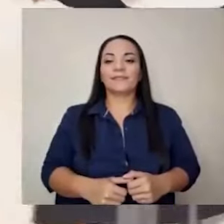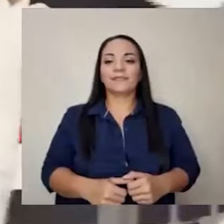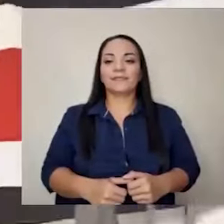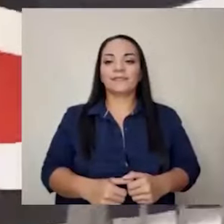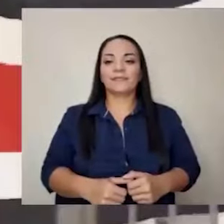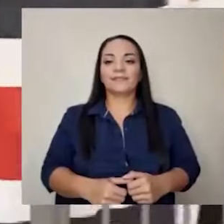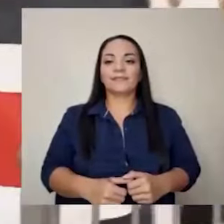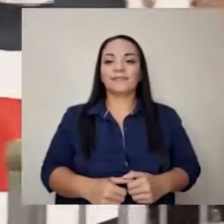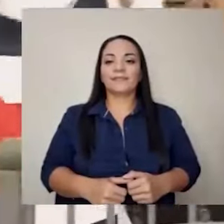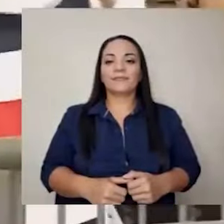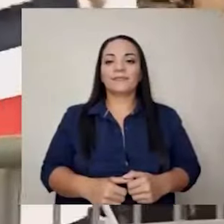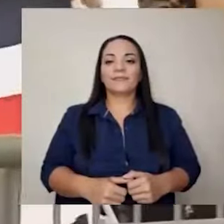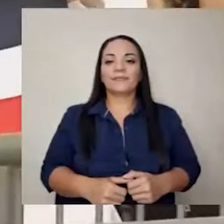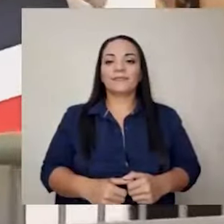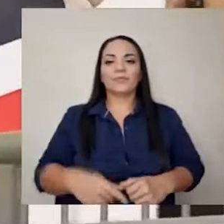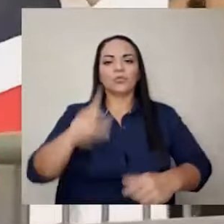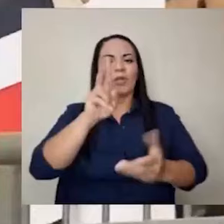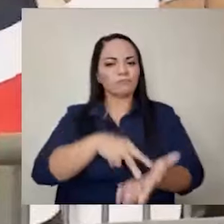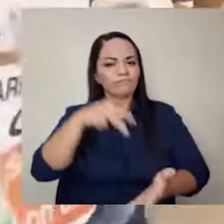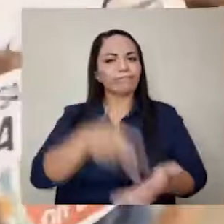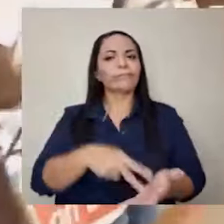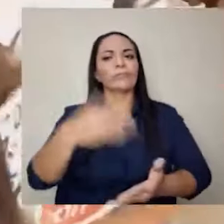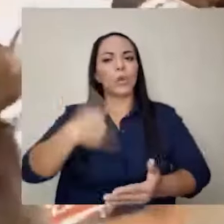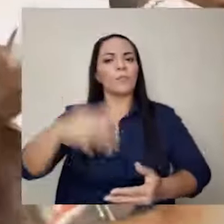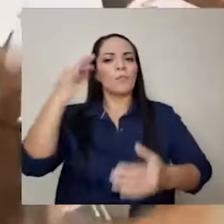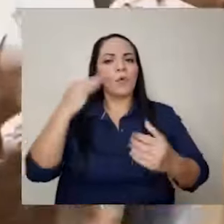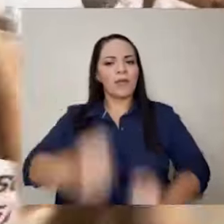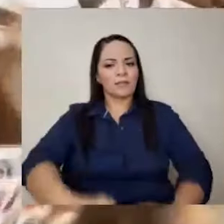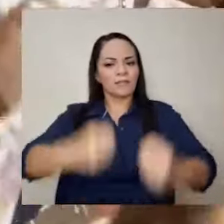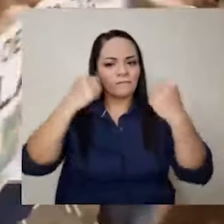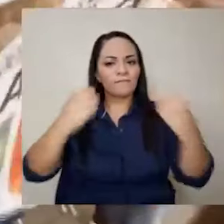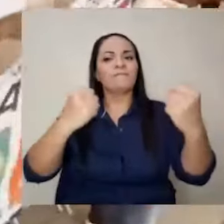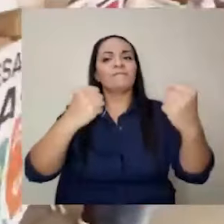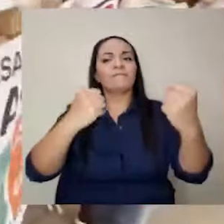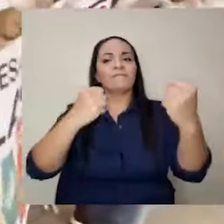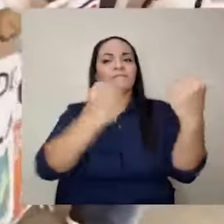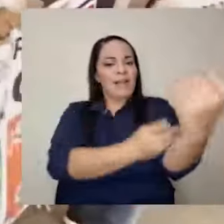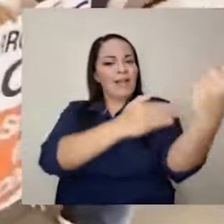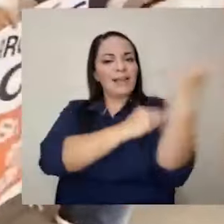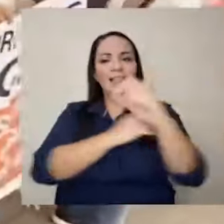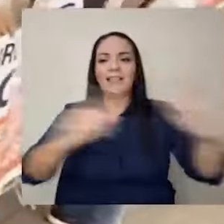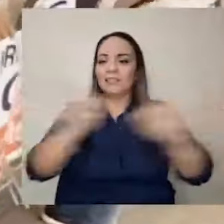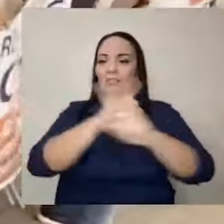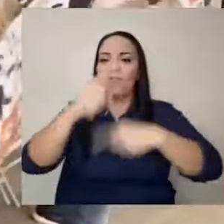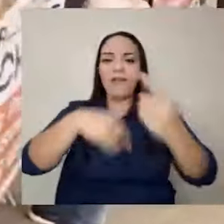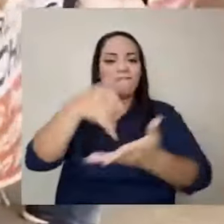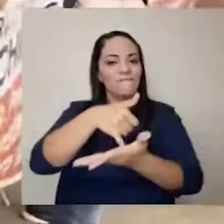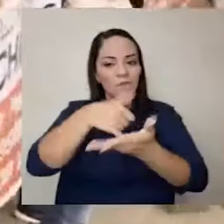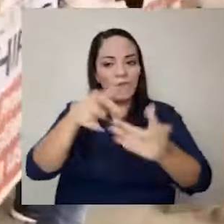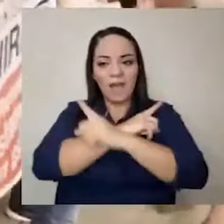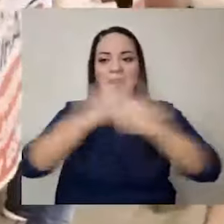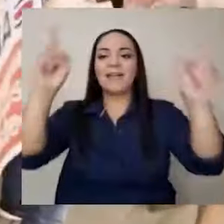Párense como hombres y mujeres, valientes, no vamos a aflojar.